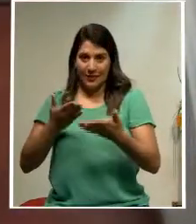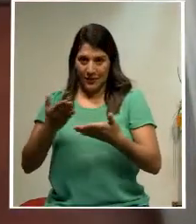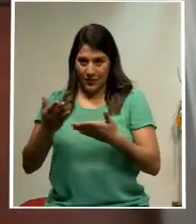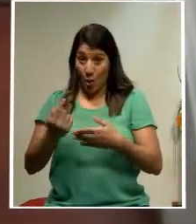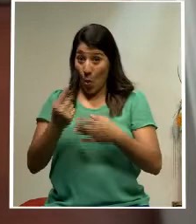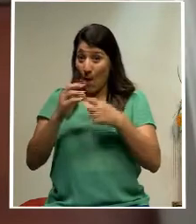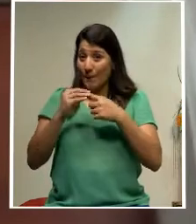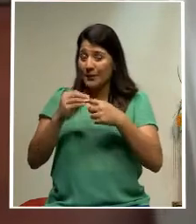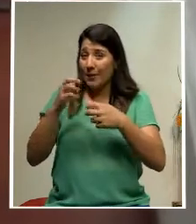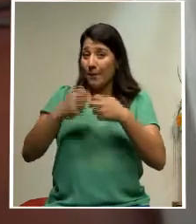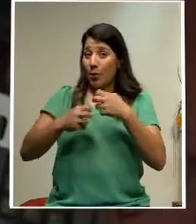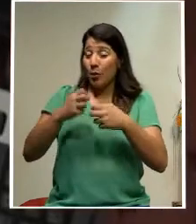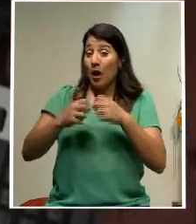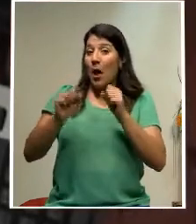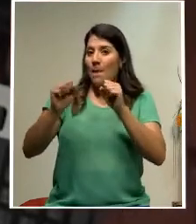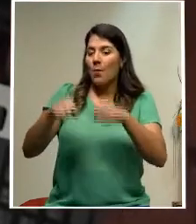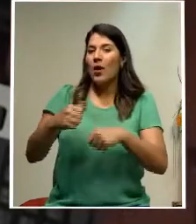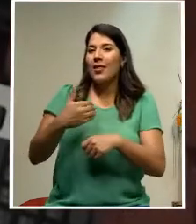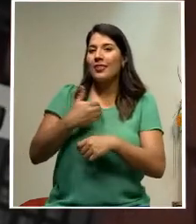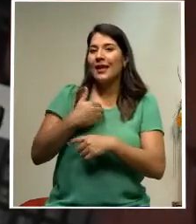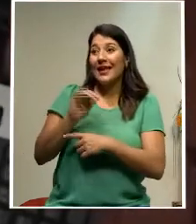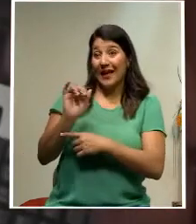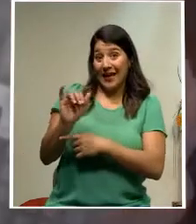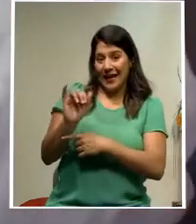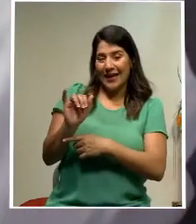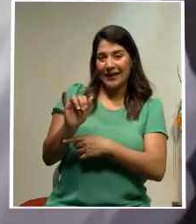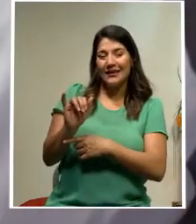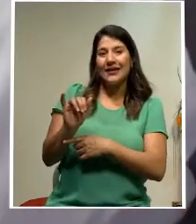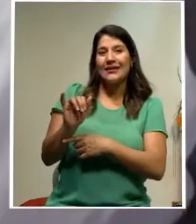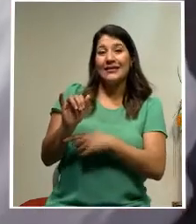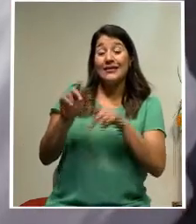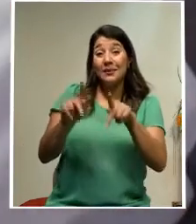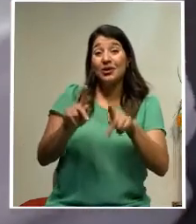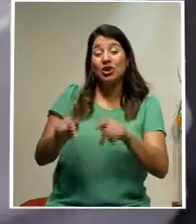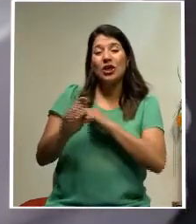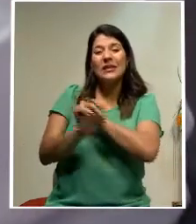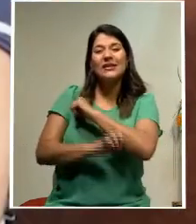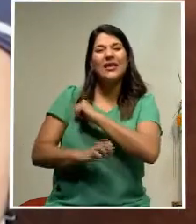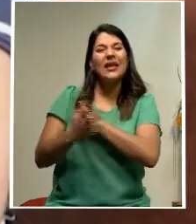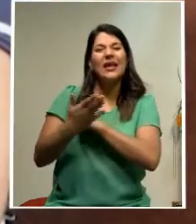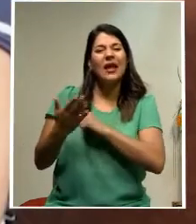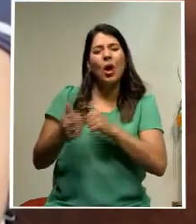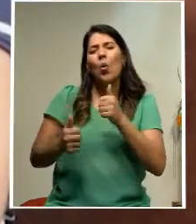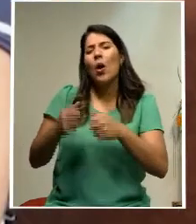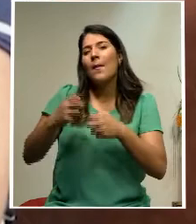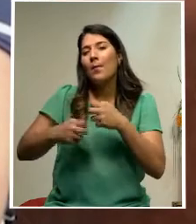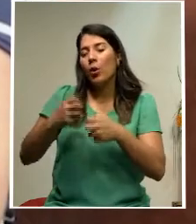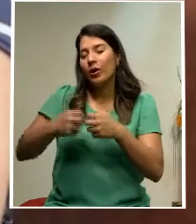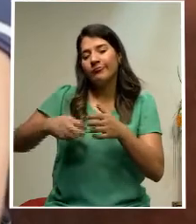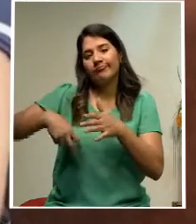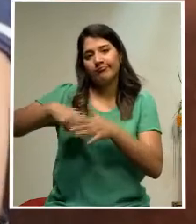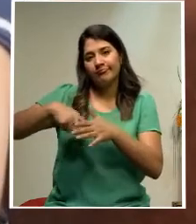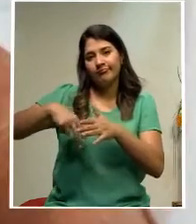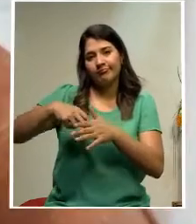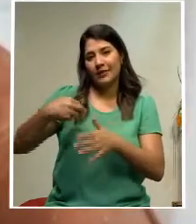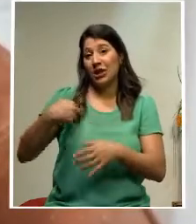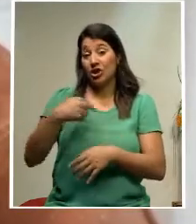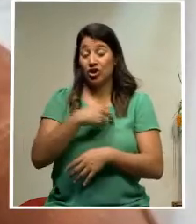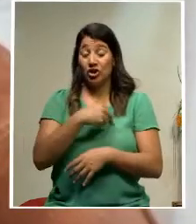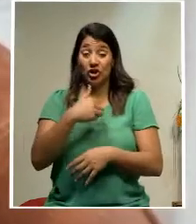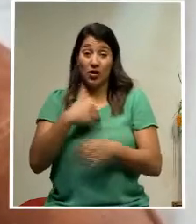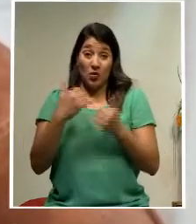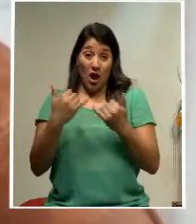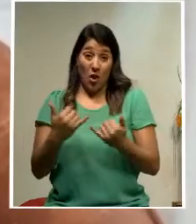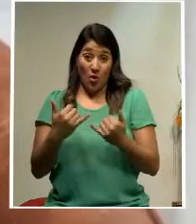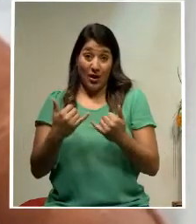los principales problemas que podrían presentar estos visitantes de larga distancia es el inconveniente que muchos hemos vivido en estos tiempos de